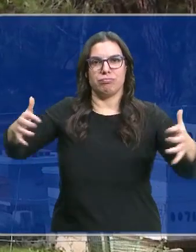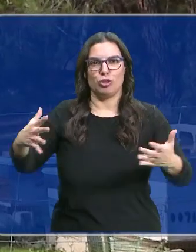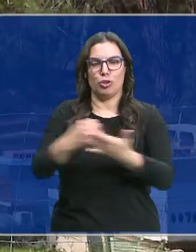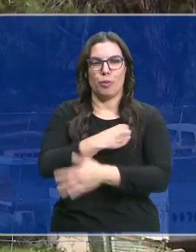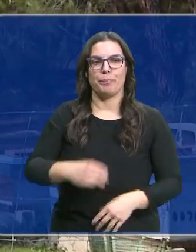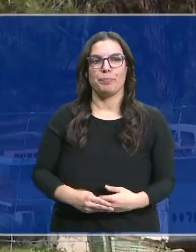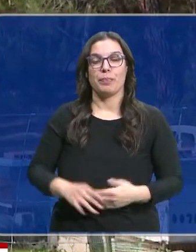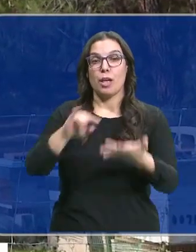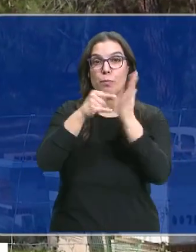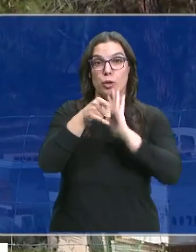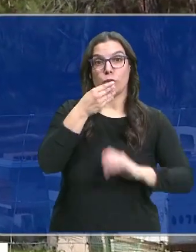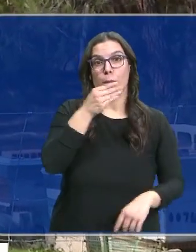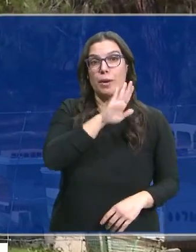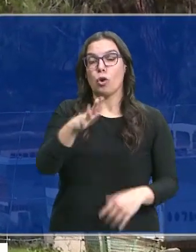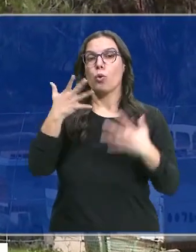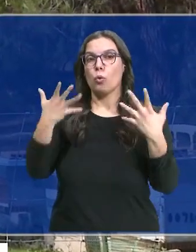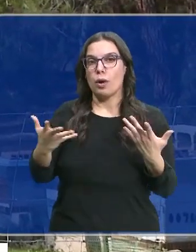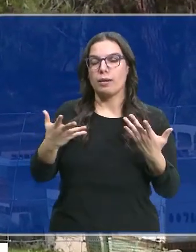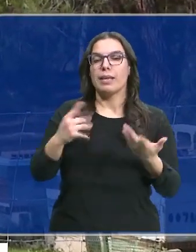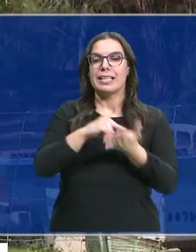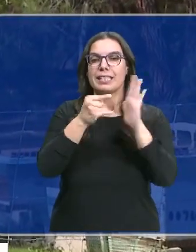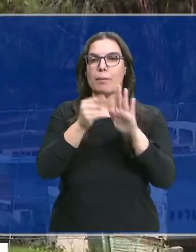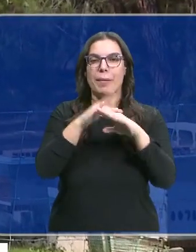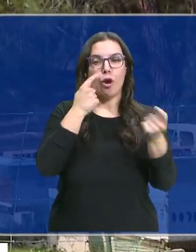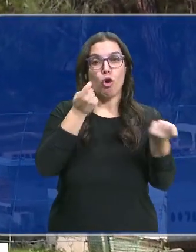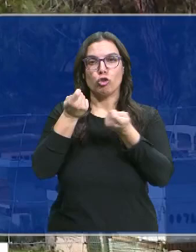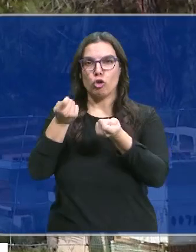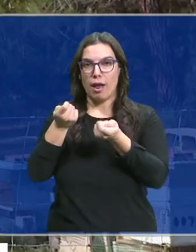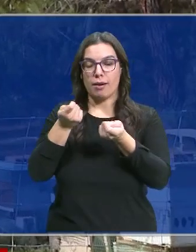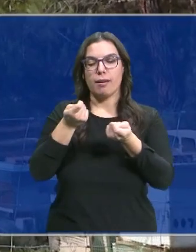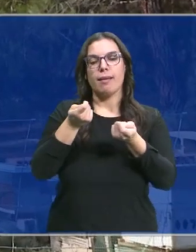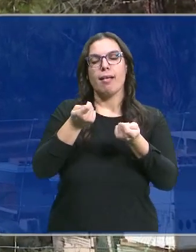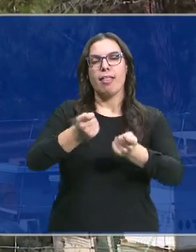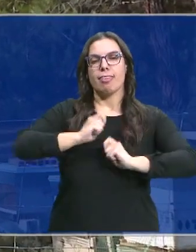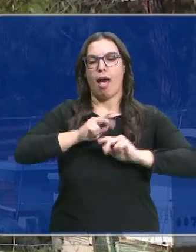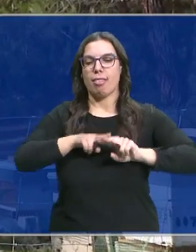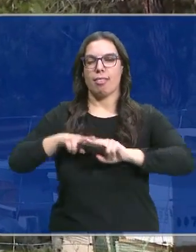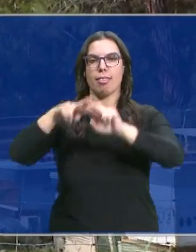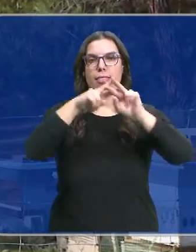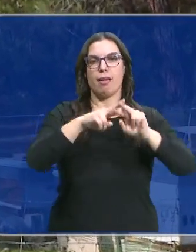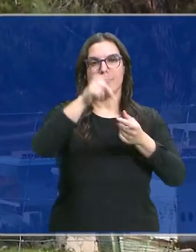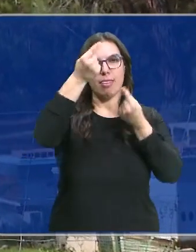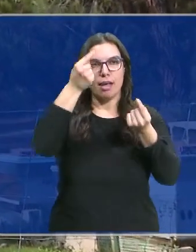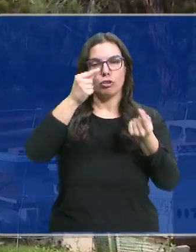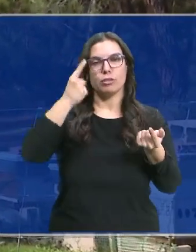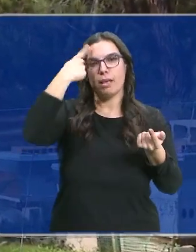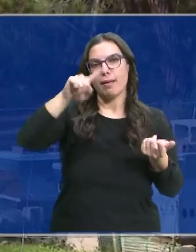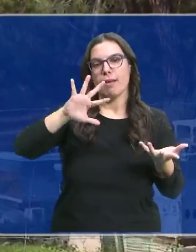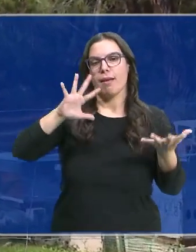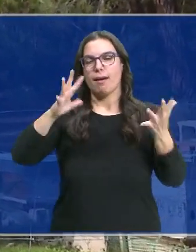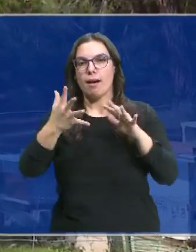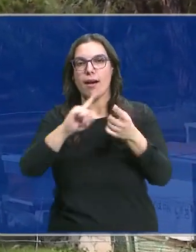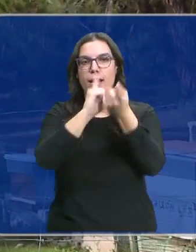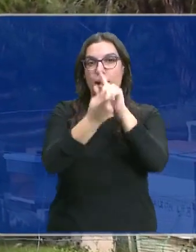Lo mejor del proyecto es que se van a implantar sistemas de monitorización de colmenas que nos van a permitir estudiar los cambios o